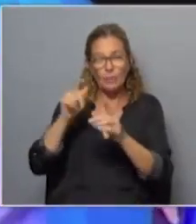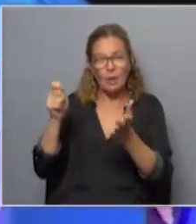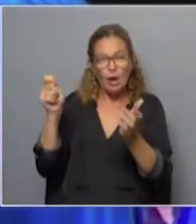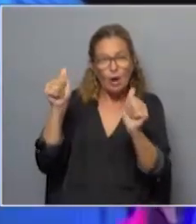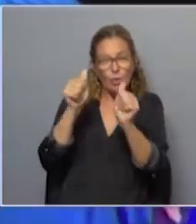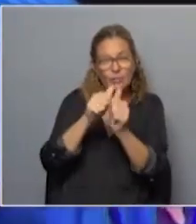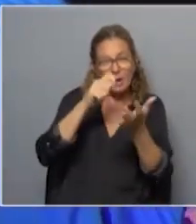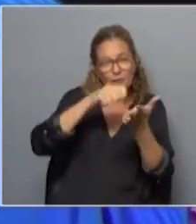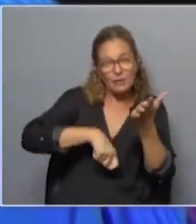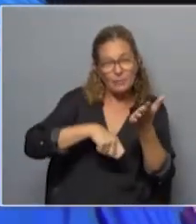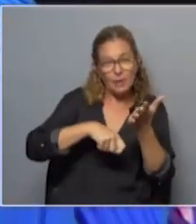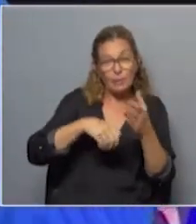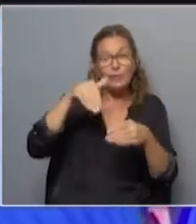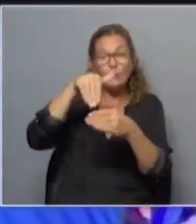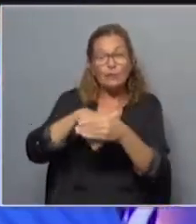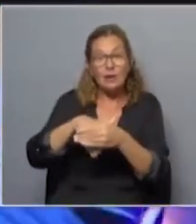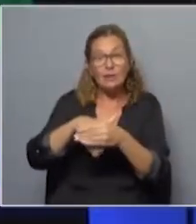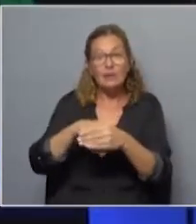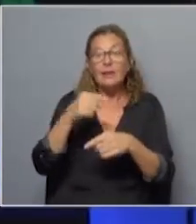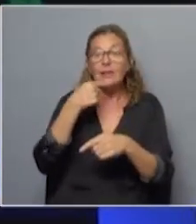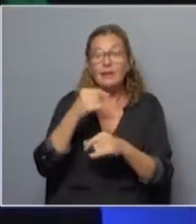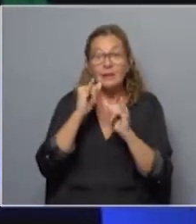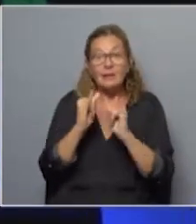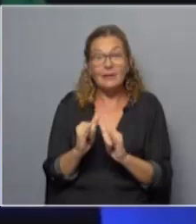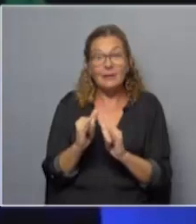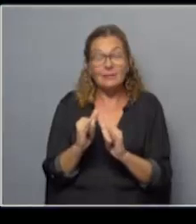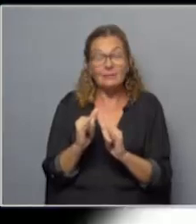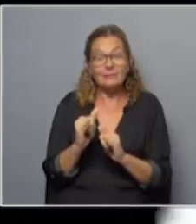la firma. Y cuando por fin hay plebiscito hay que decir que sí. ¡Sí!